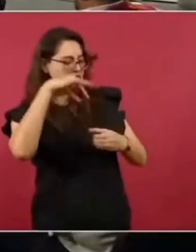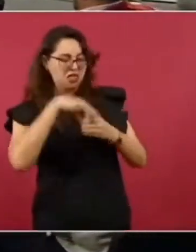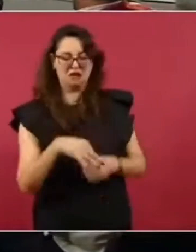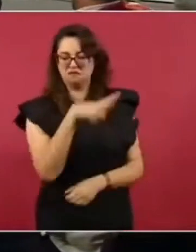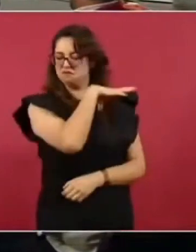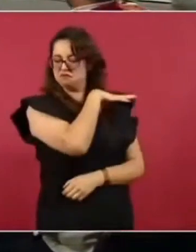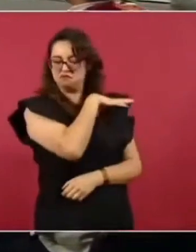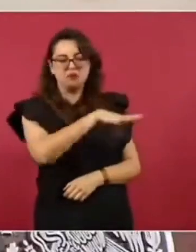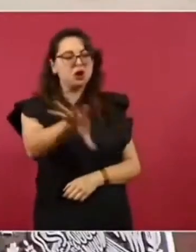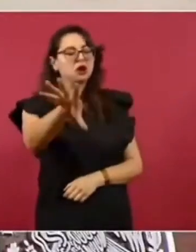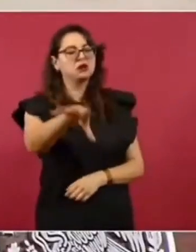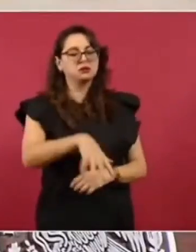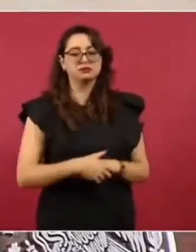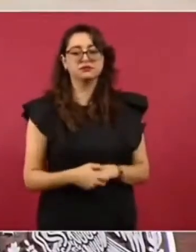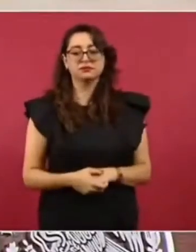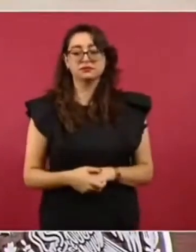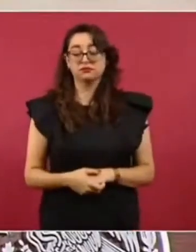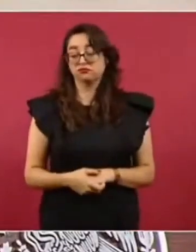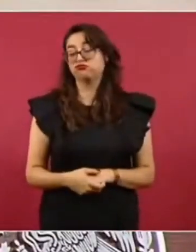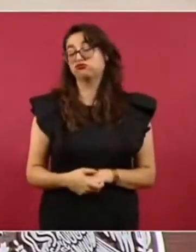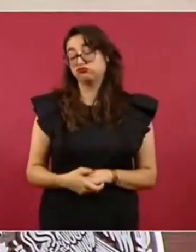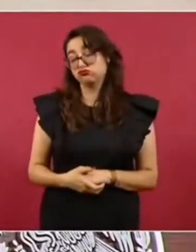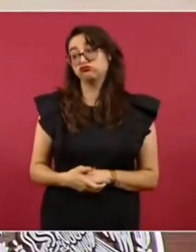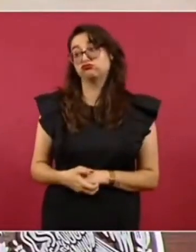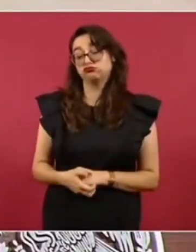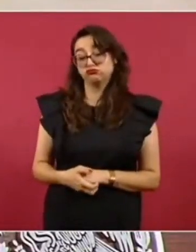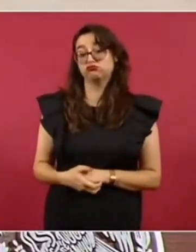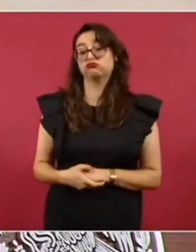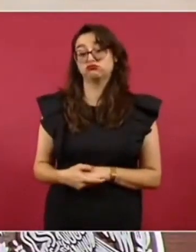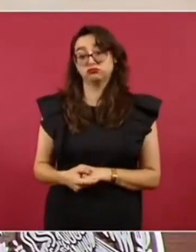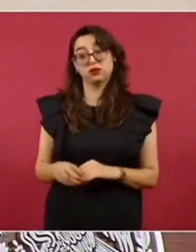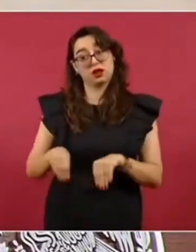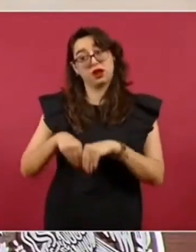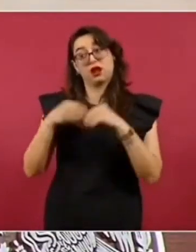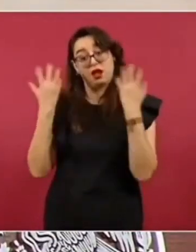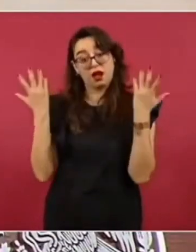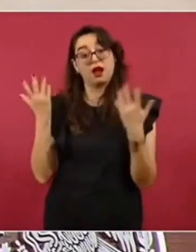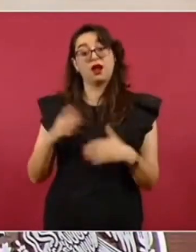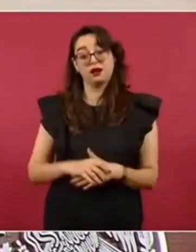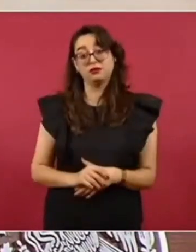deben de seguir defendiendo su postura.